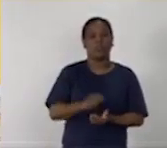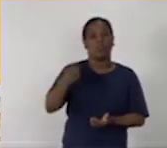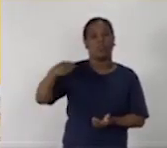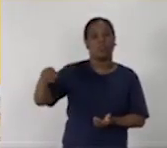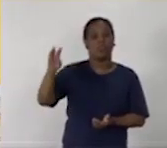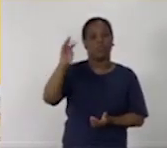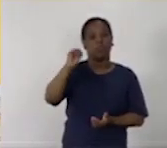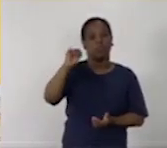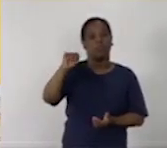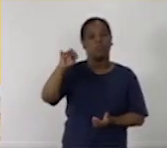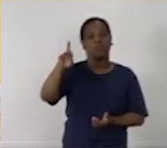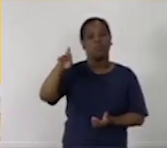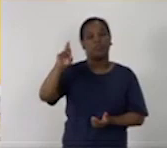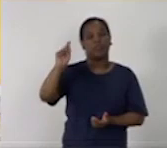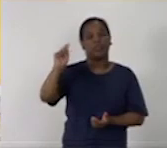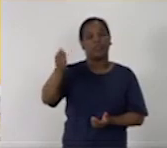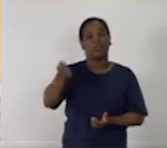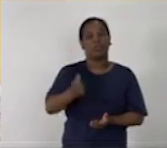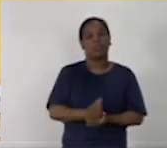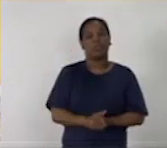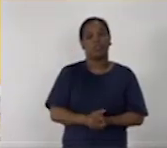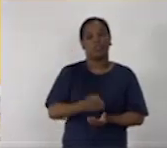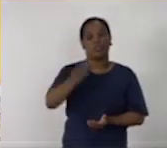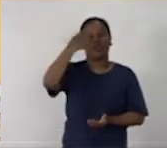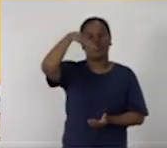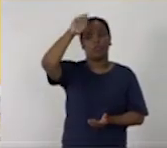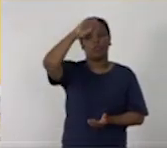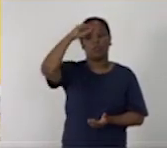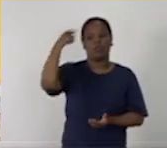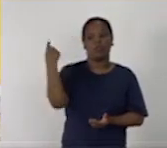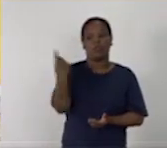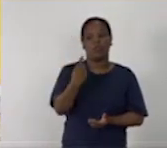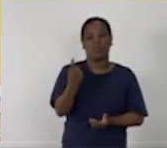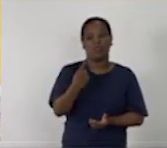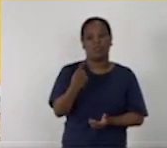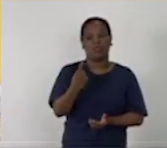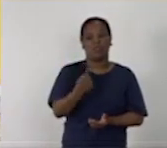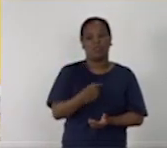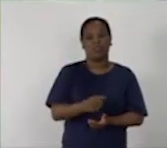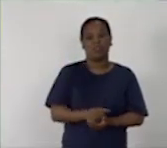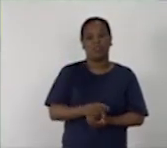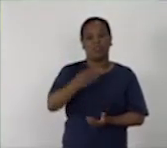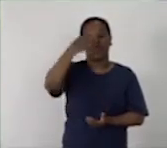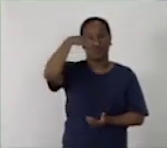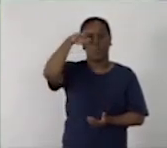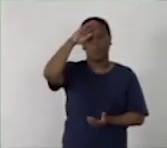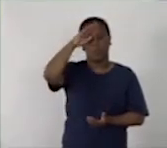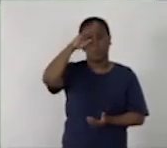lectura. Fue escrito por Mirta Aguirre y se titula Cuba Socialista.